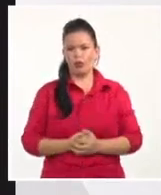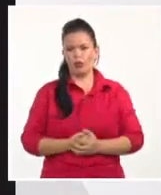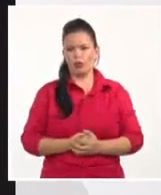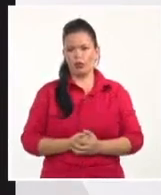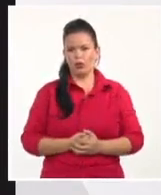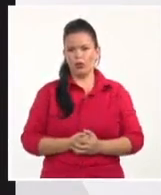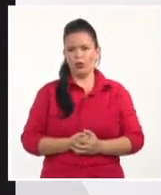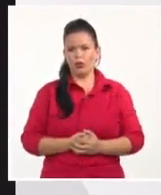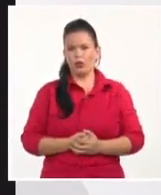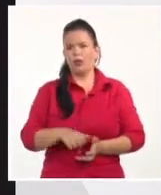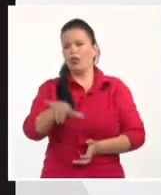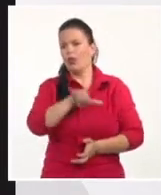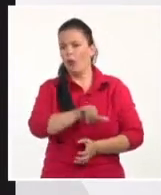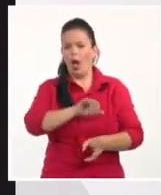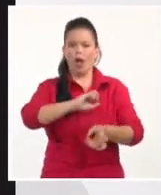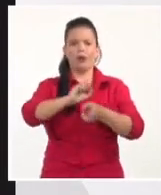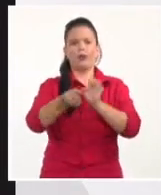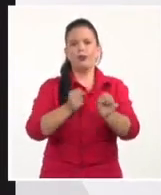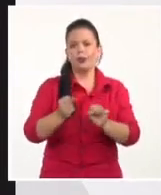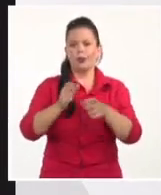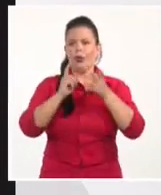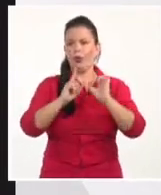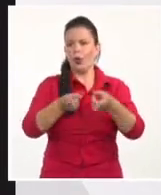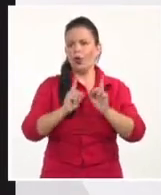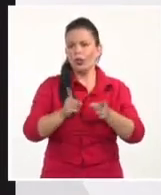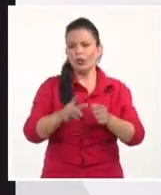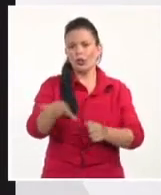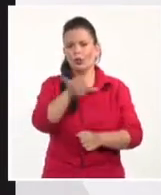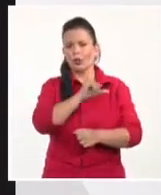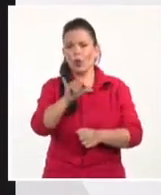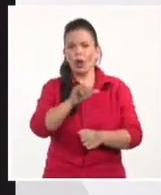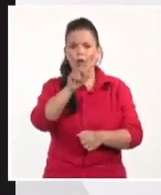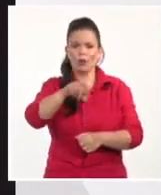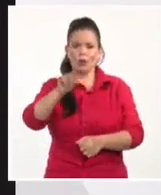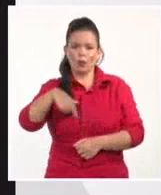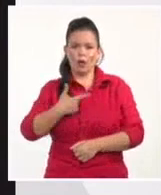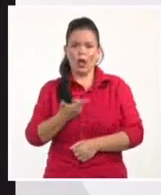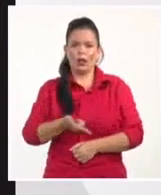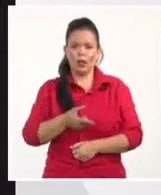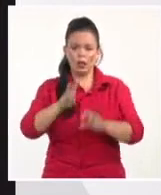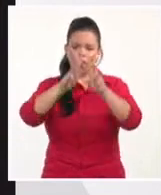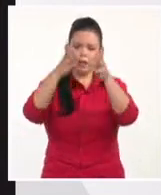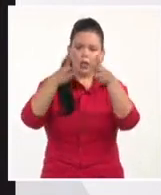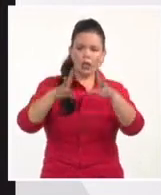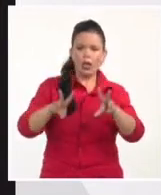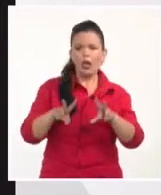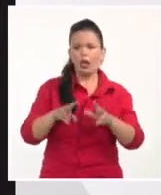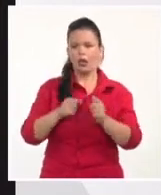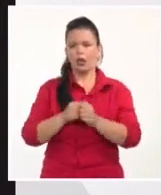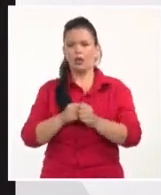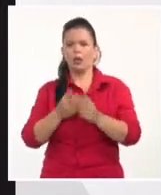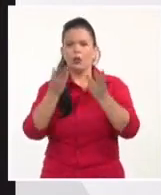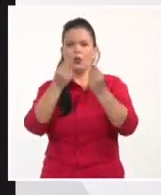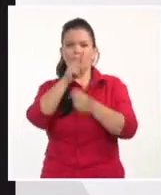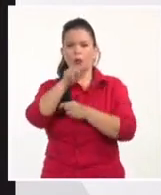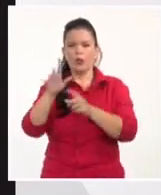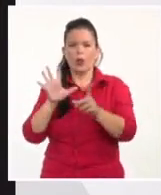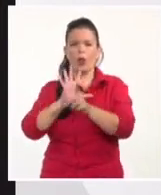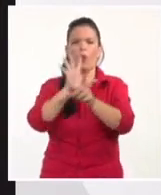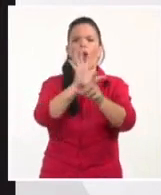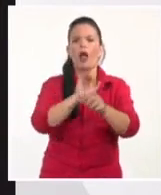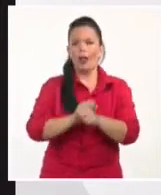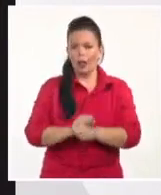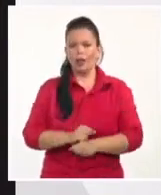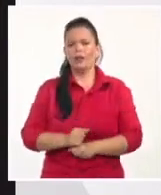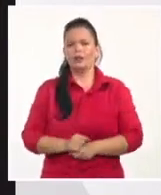comunicación o de influencers, pues al final tienen una vinculación directa o muy estrecha con la red Atlas Network, que una red de